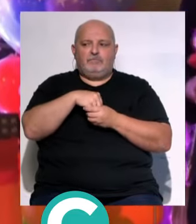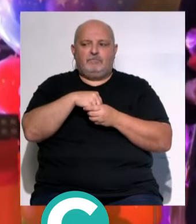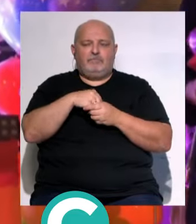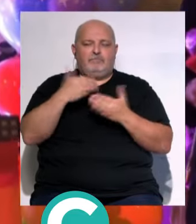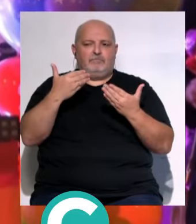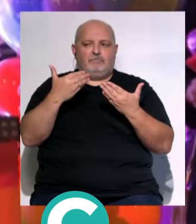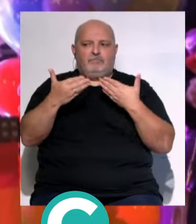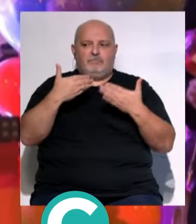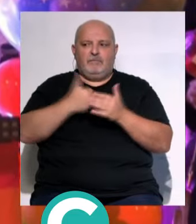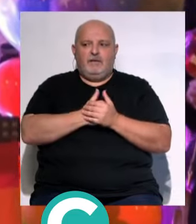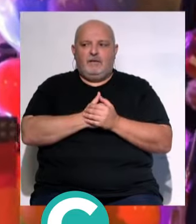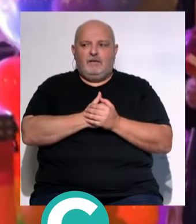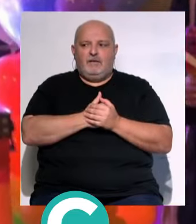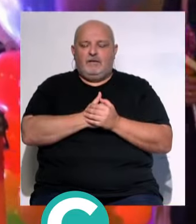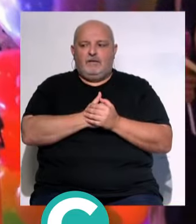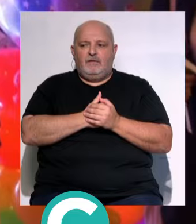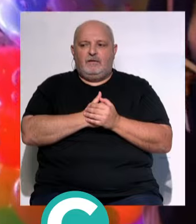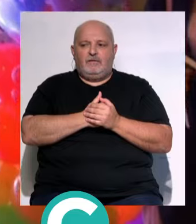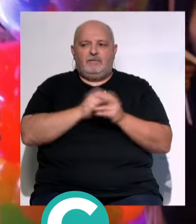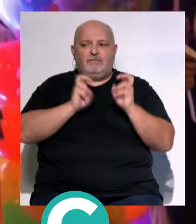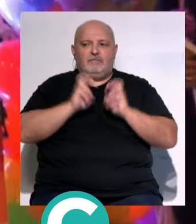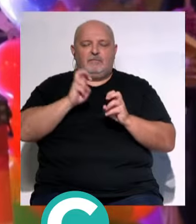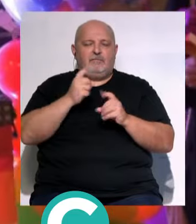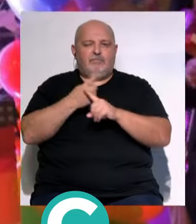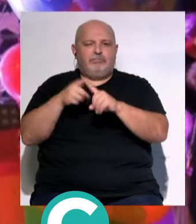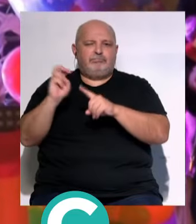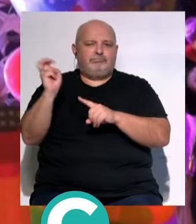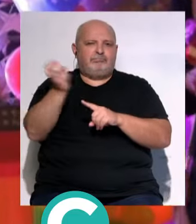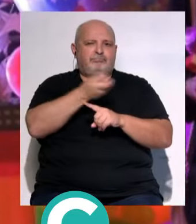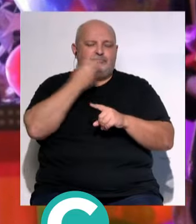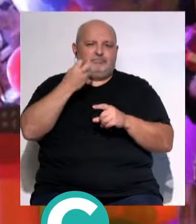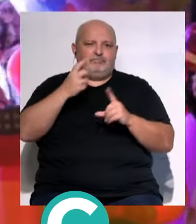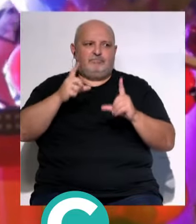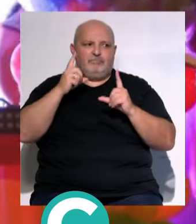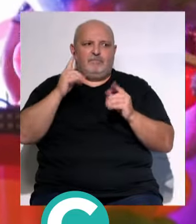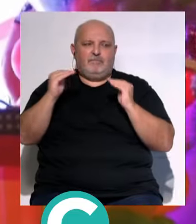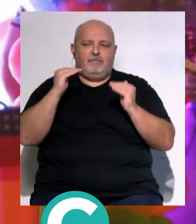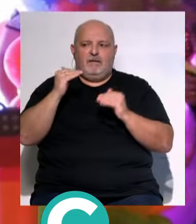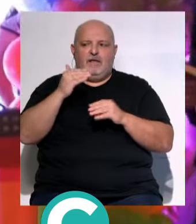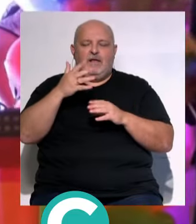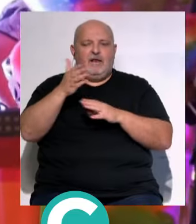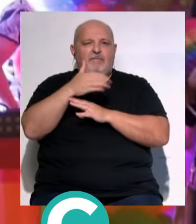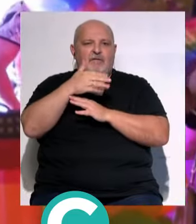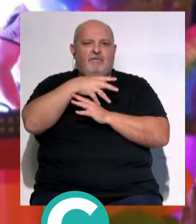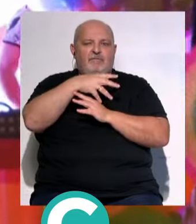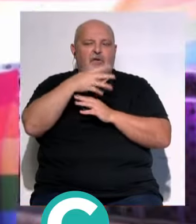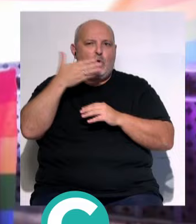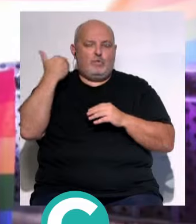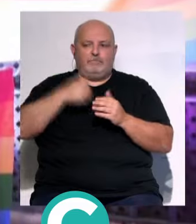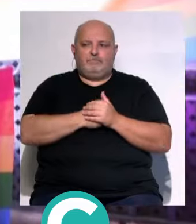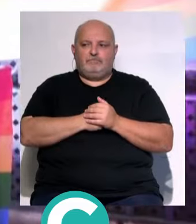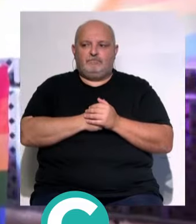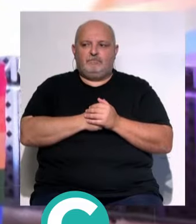vecinos... ...nos somos del pueblo... ...y con todas... ...con estas personas que han hecho... ...en este barrio una bandera de libertad... ...una bandera de orgullo.